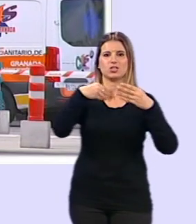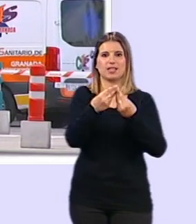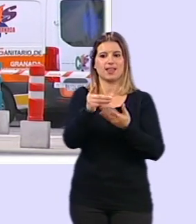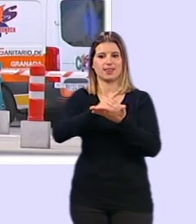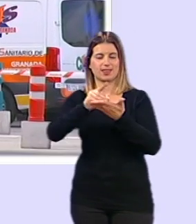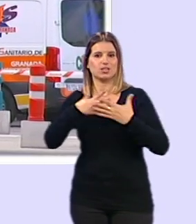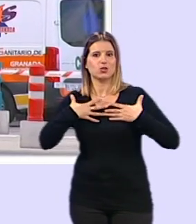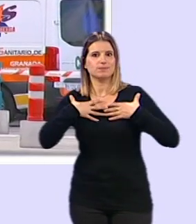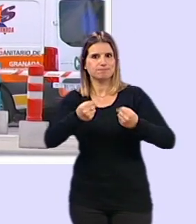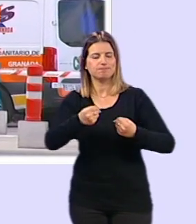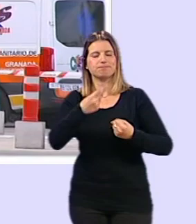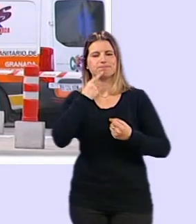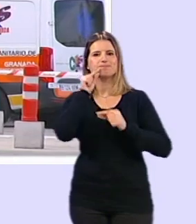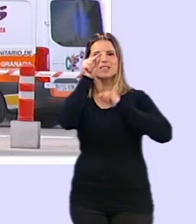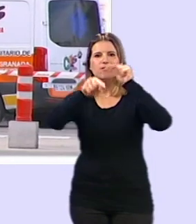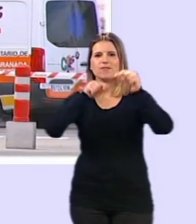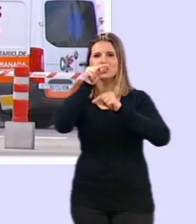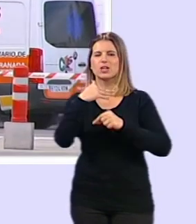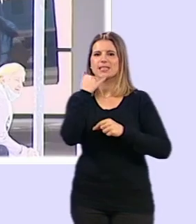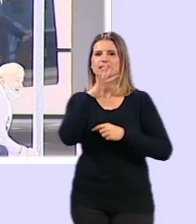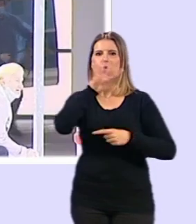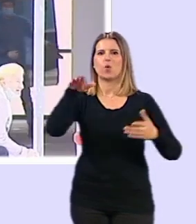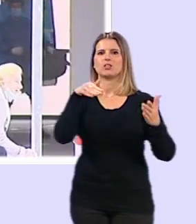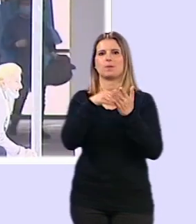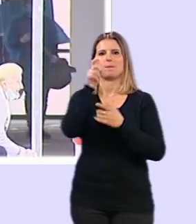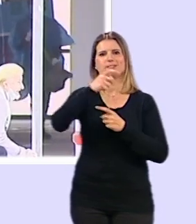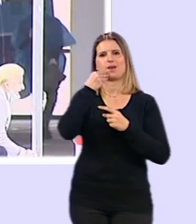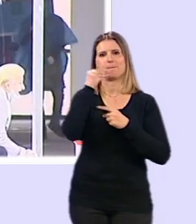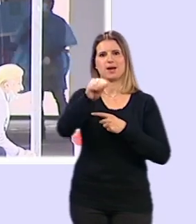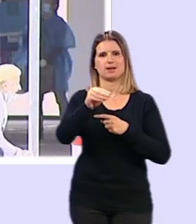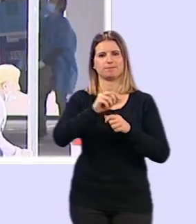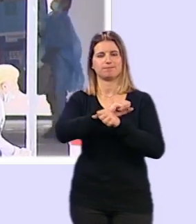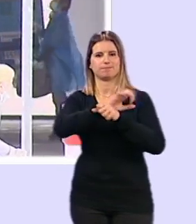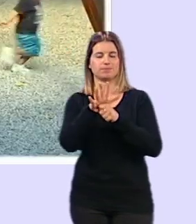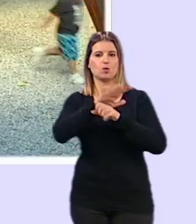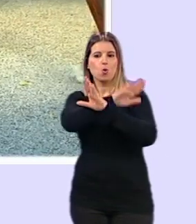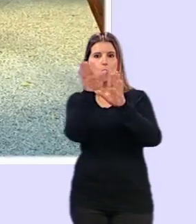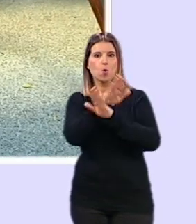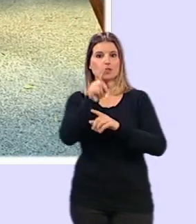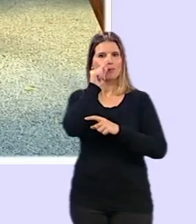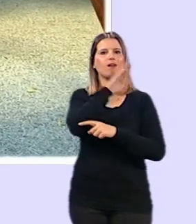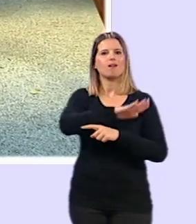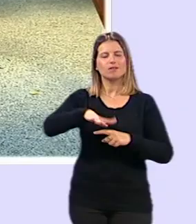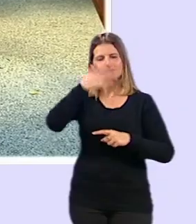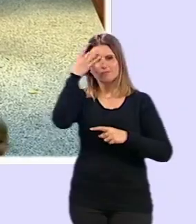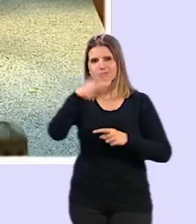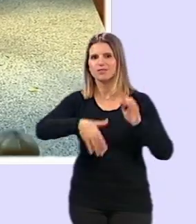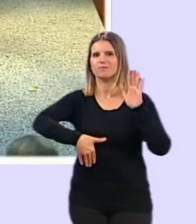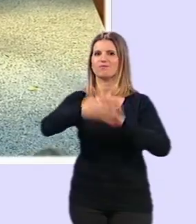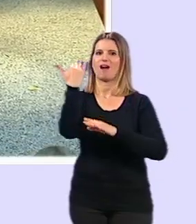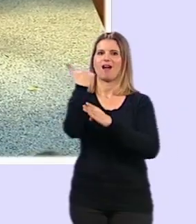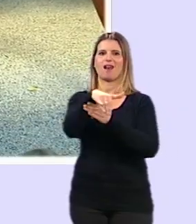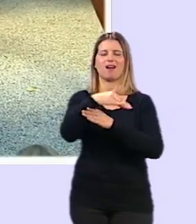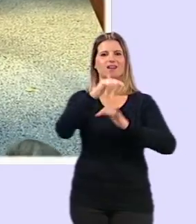de Sanidad se han infectado casi 4.000 personas más. Finalmente, los niños sí podrán salir a la calle a dar un